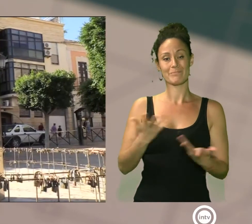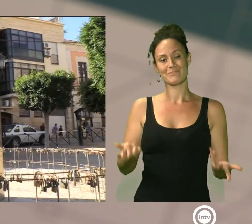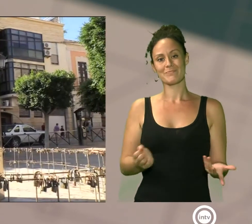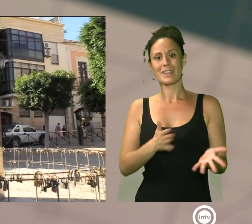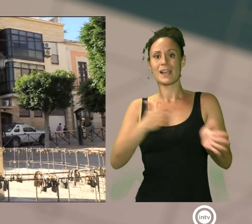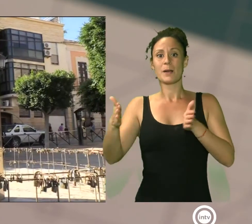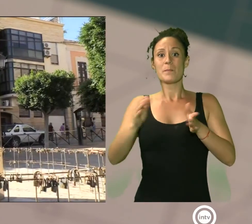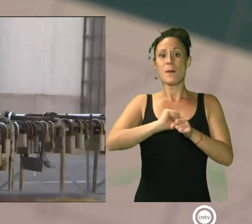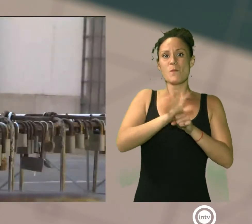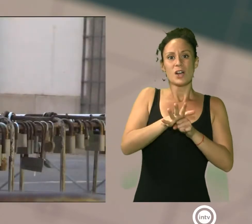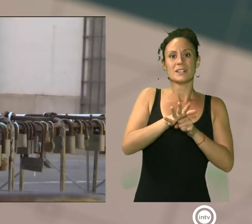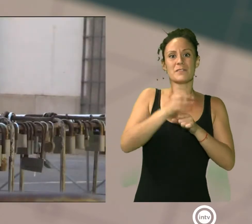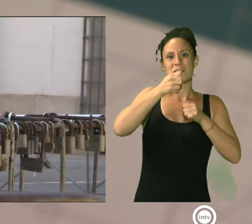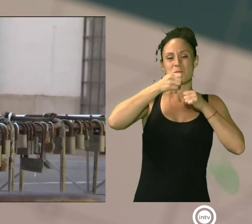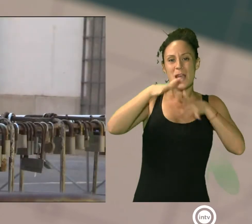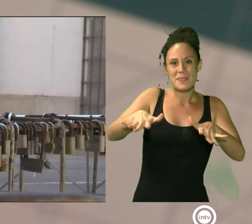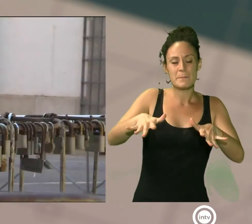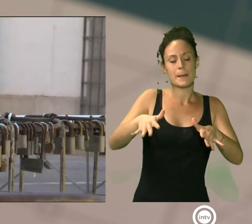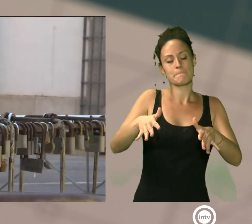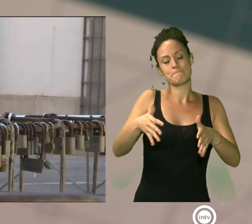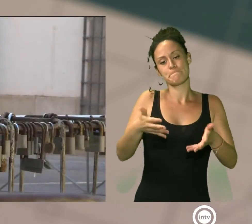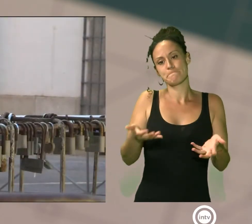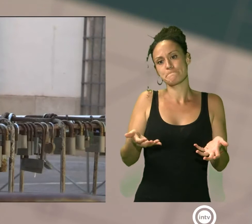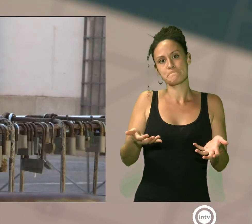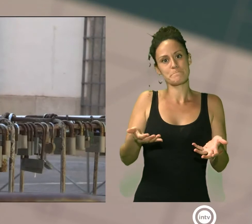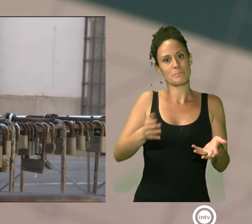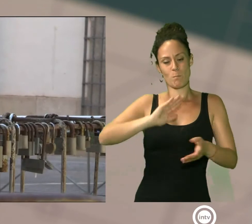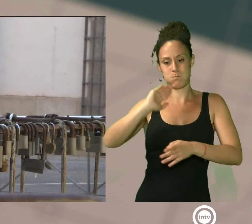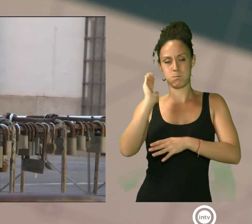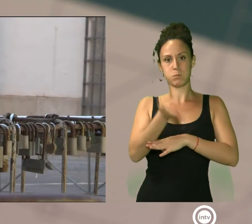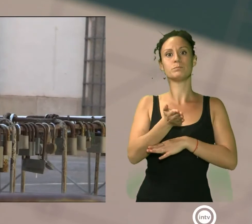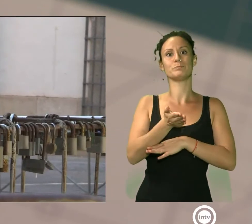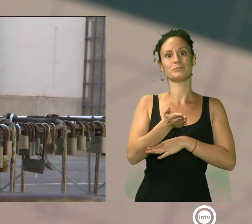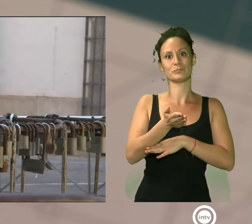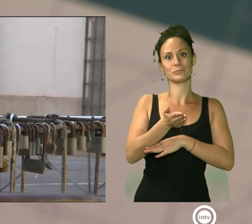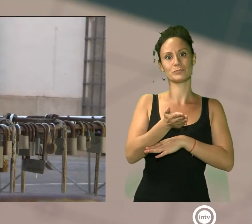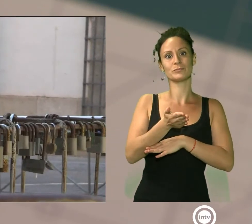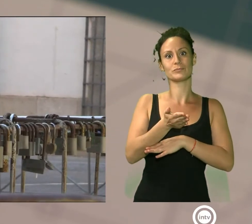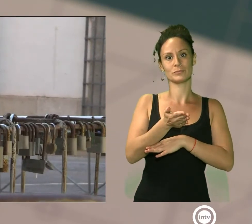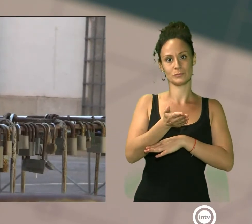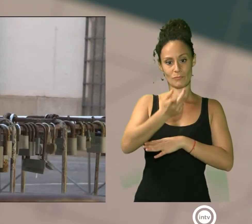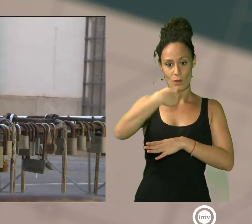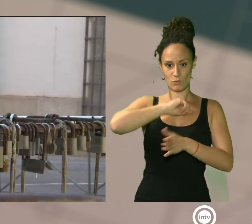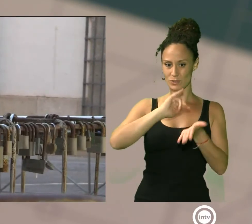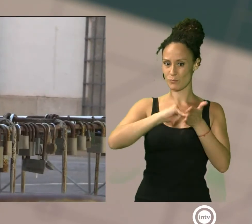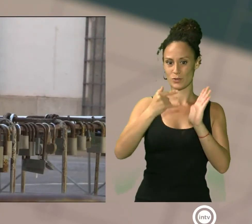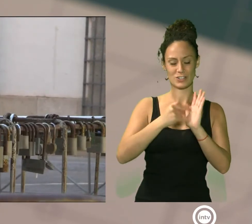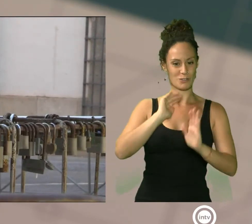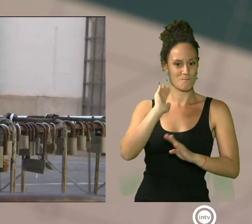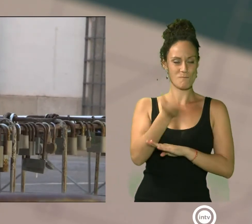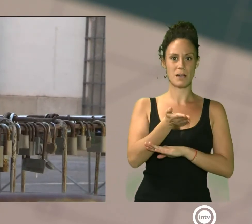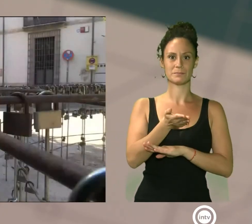nos ha truncado buena parte de nuestros proyectos, pero